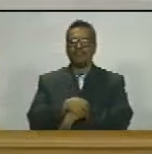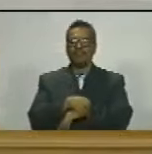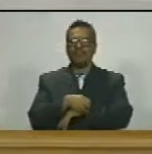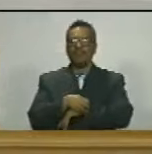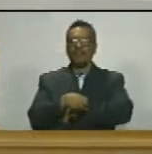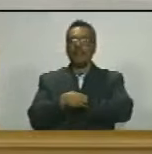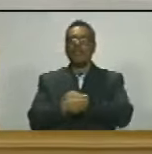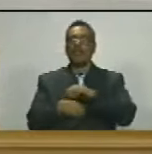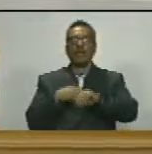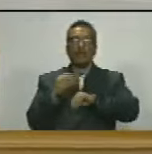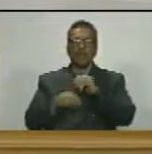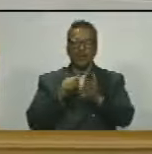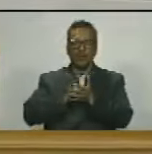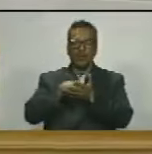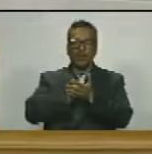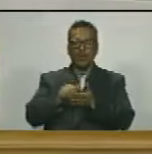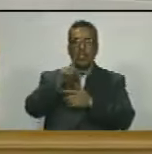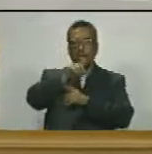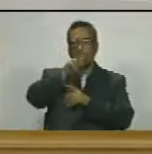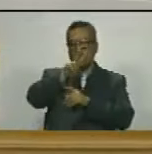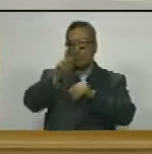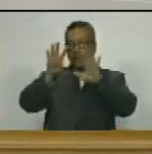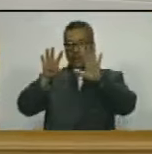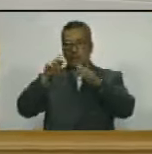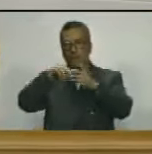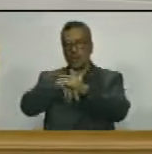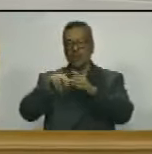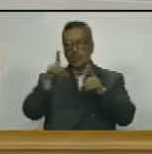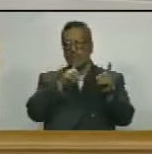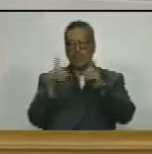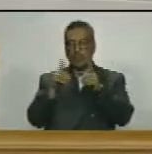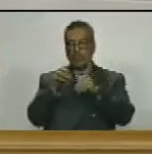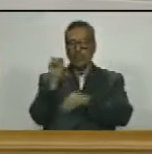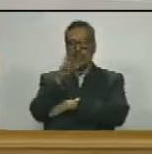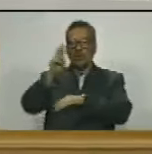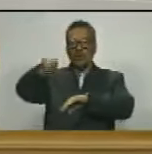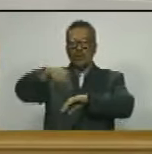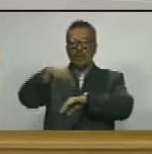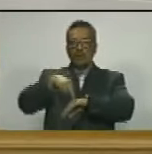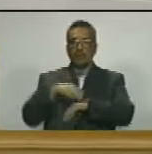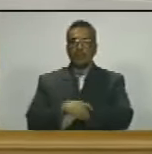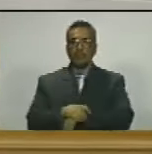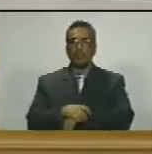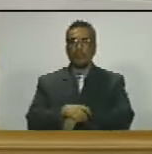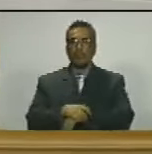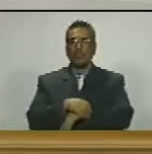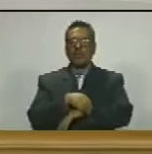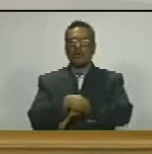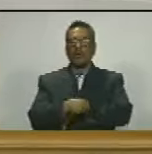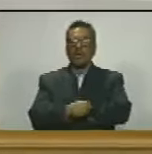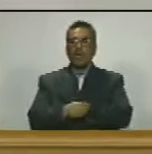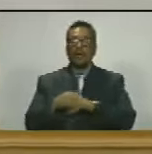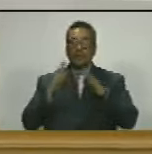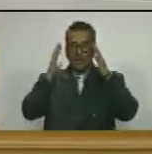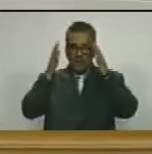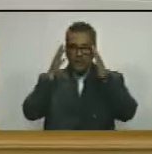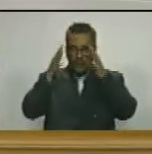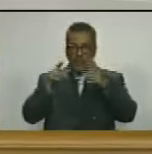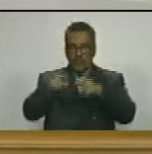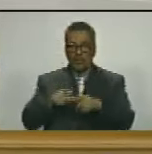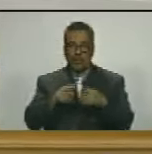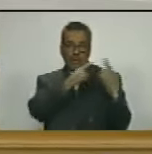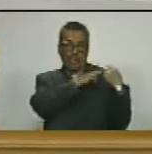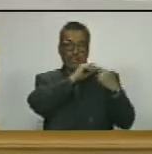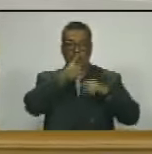en cumplimiento con el artículo 129 del reglamento interior y debate de la asamblea nacional exhorto a los